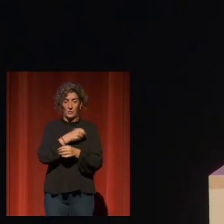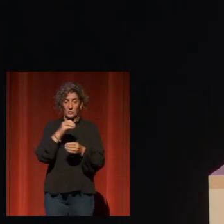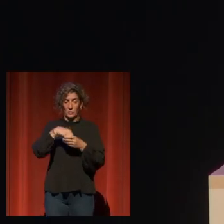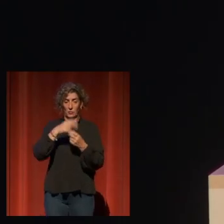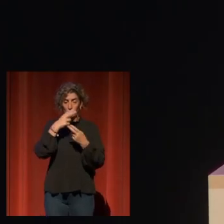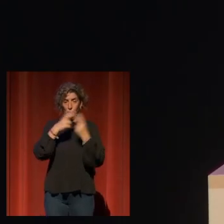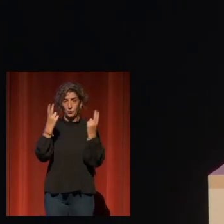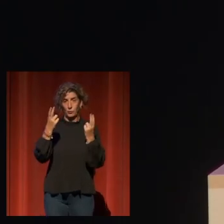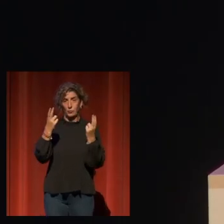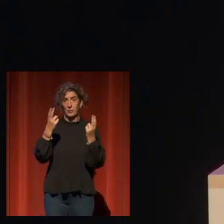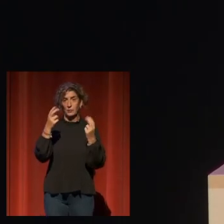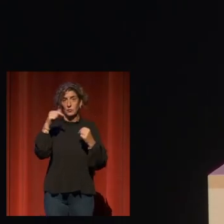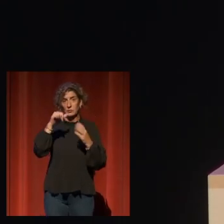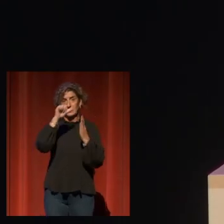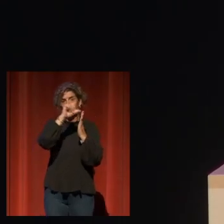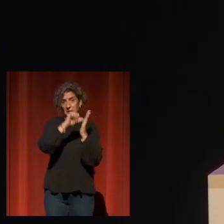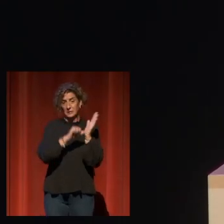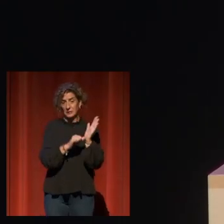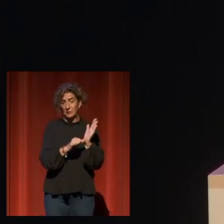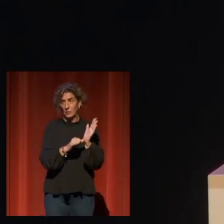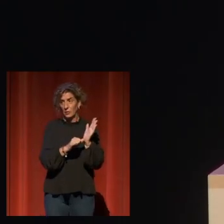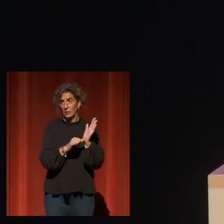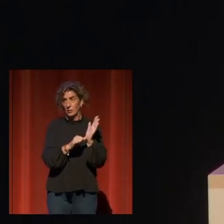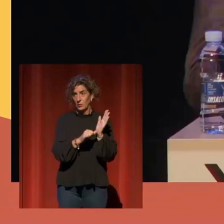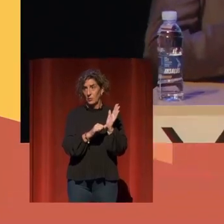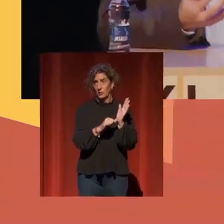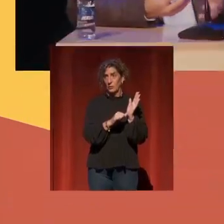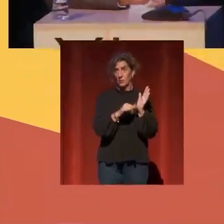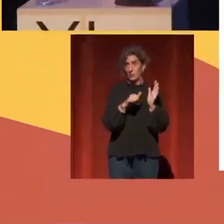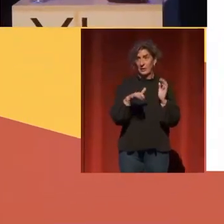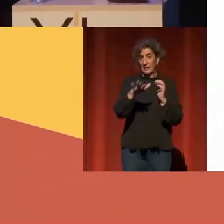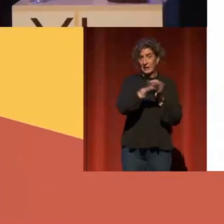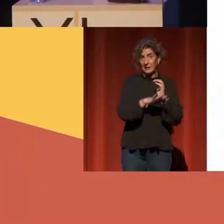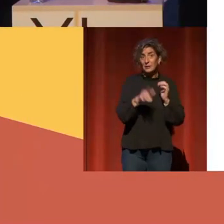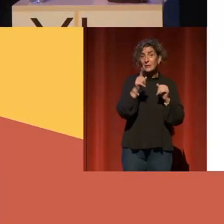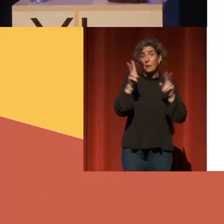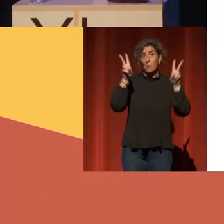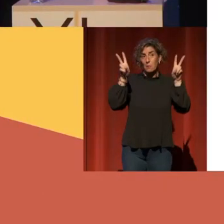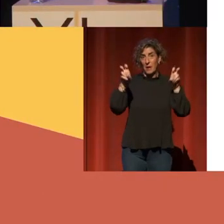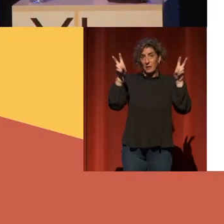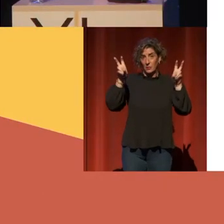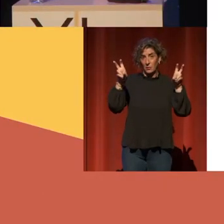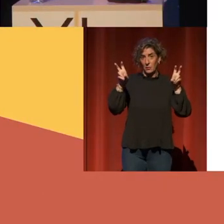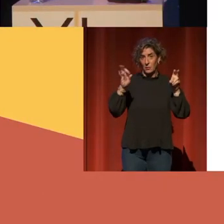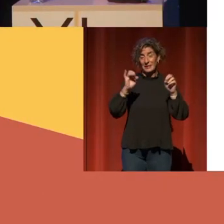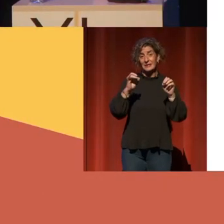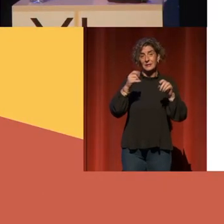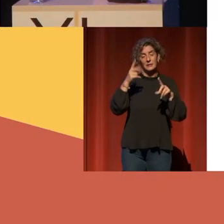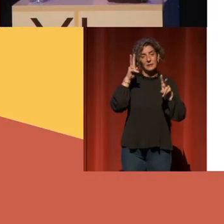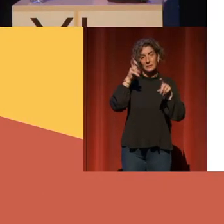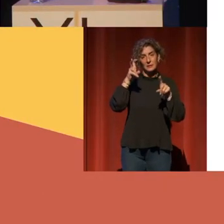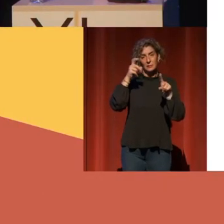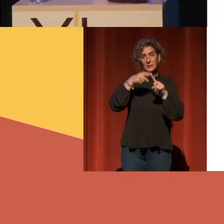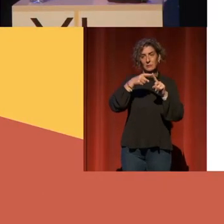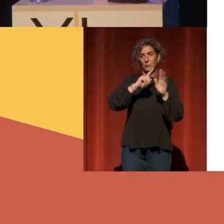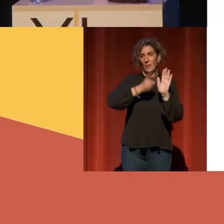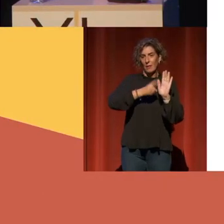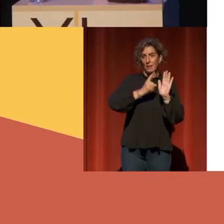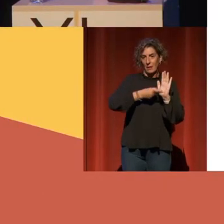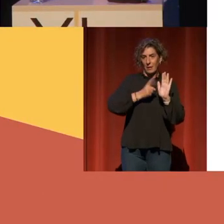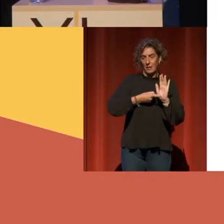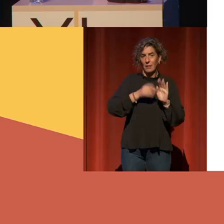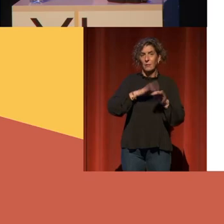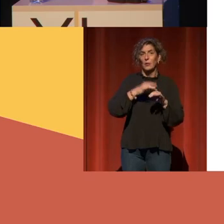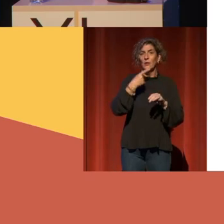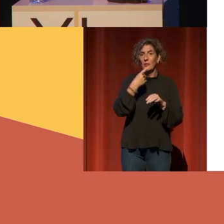este entorno marco de legislación que es lo que dimos en